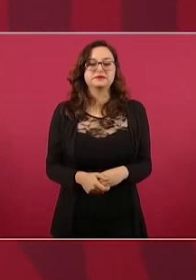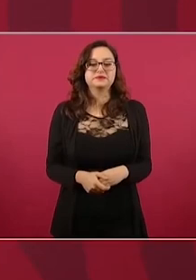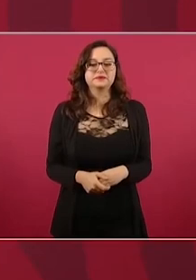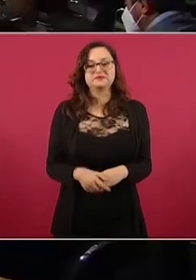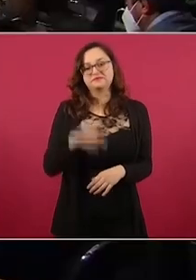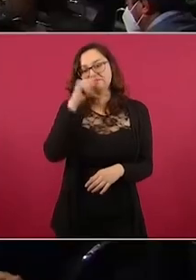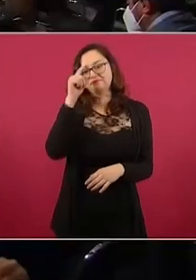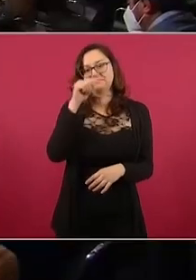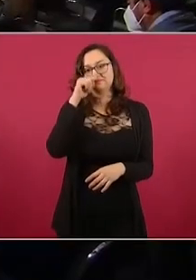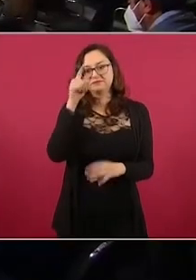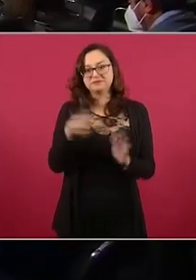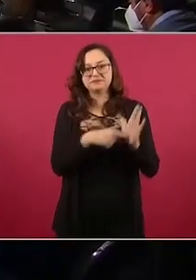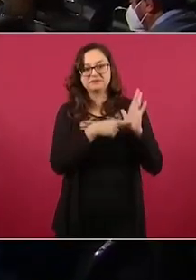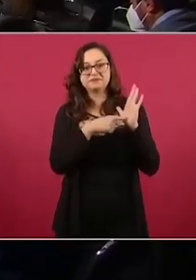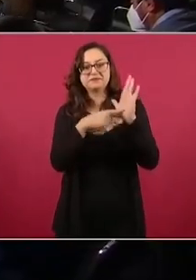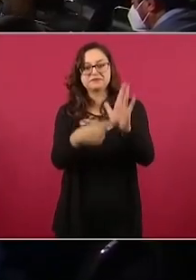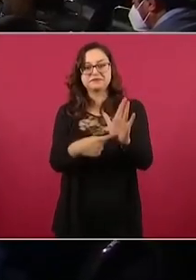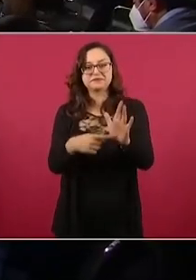presumir